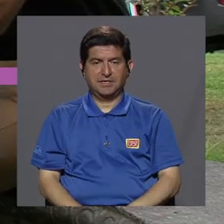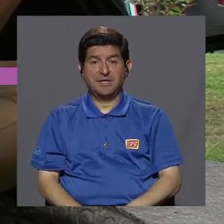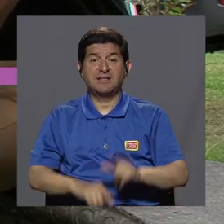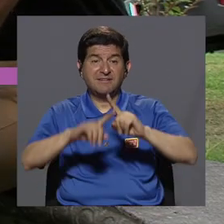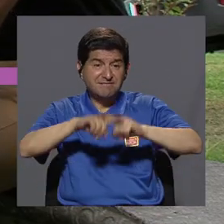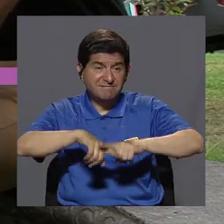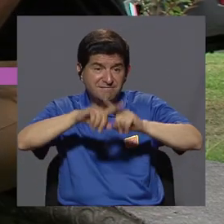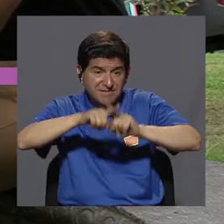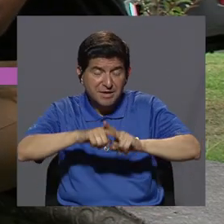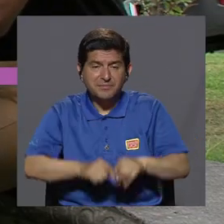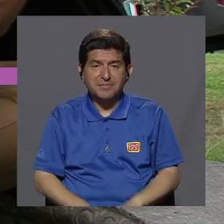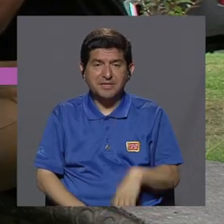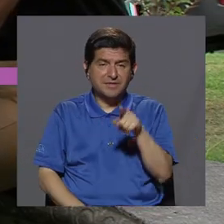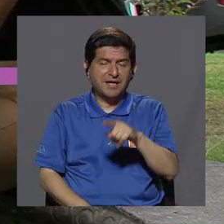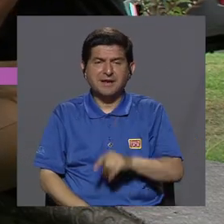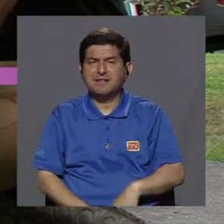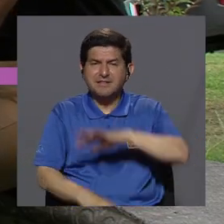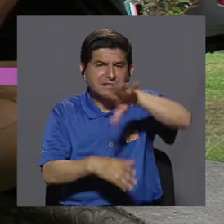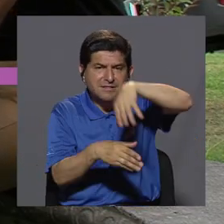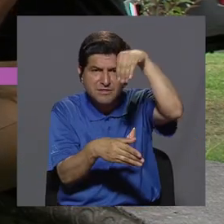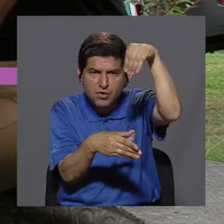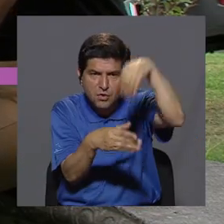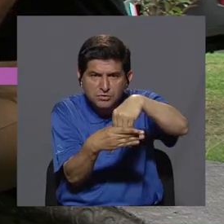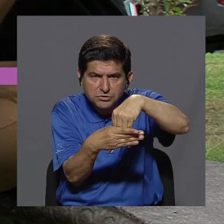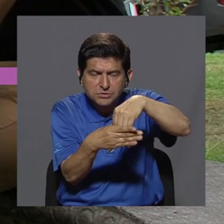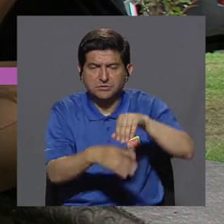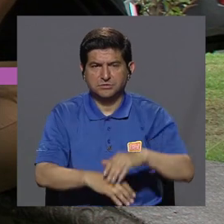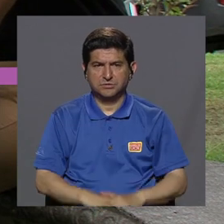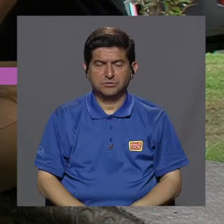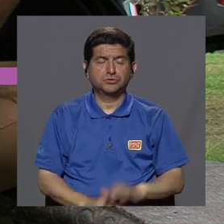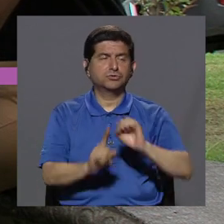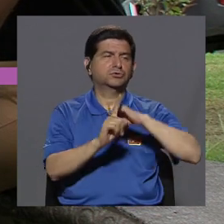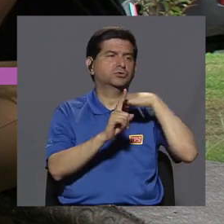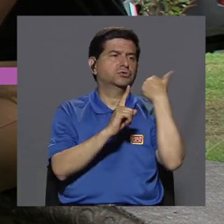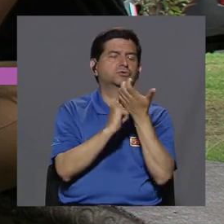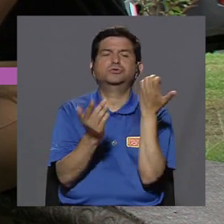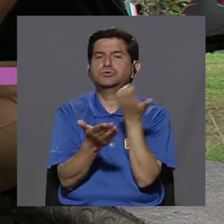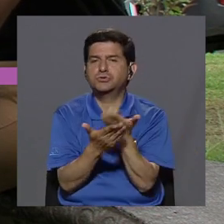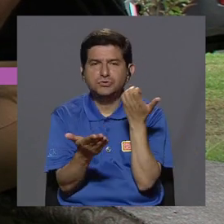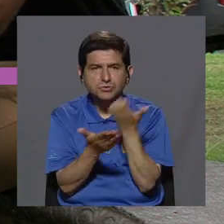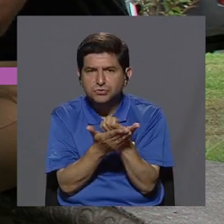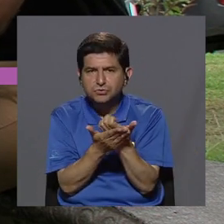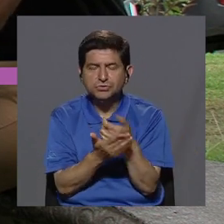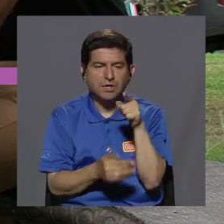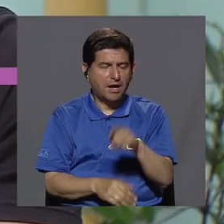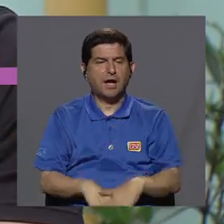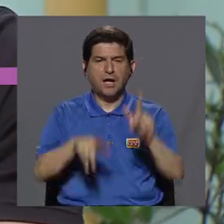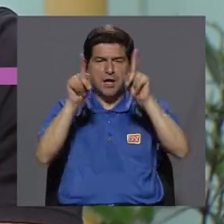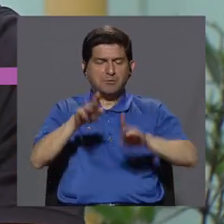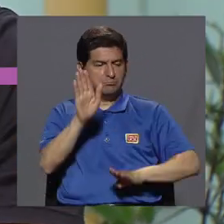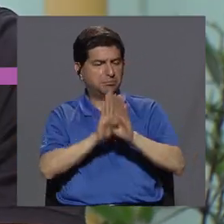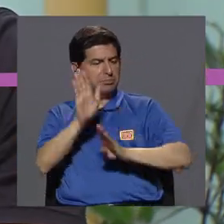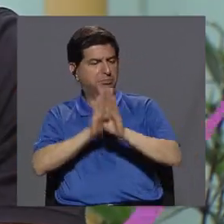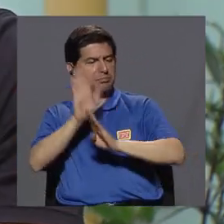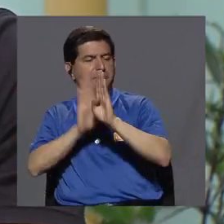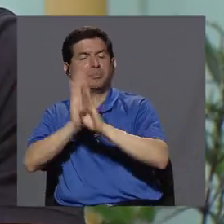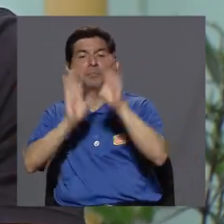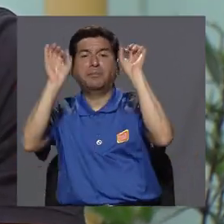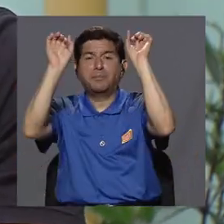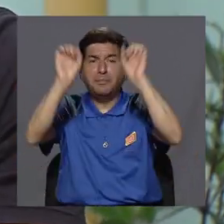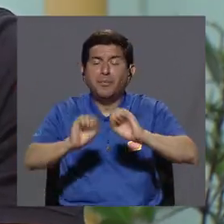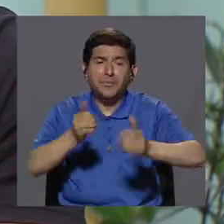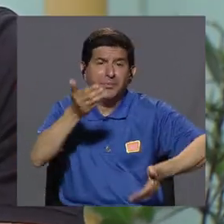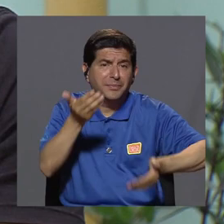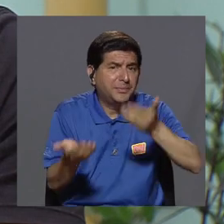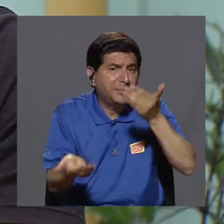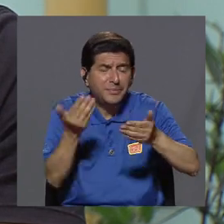dependiendo también de ese contexto socioeconómico en el que se desenvuelve la persona, pues